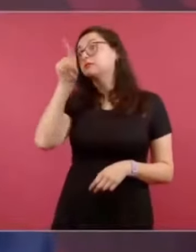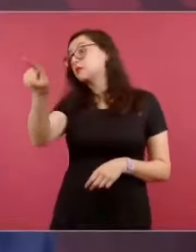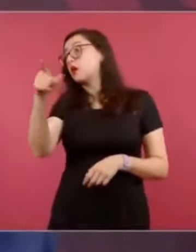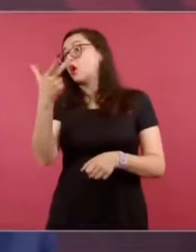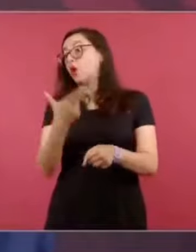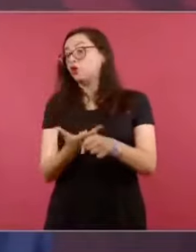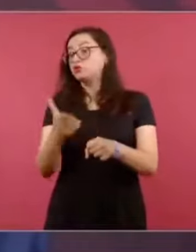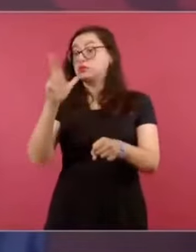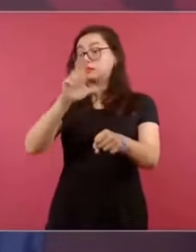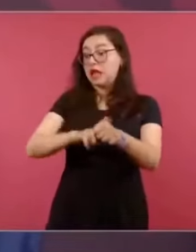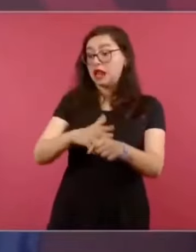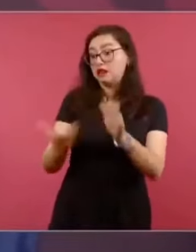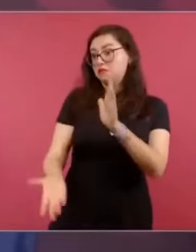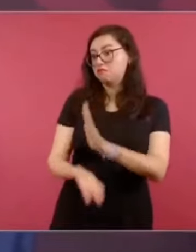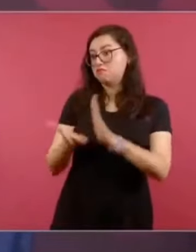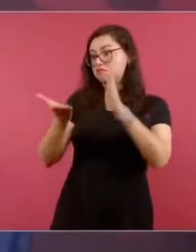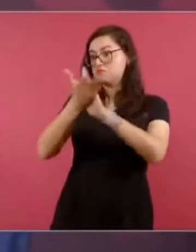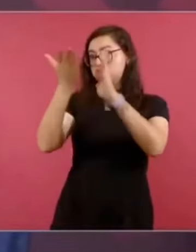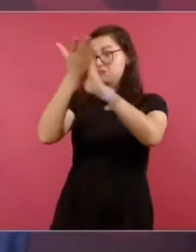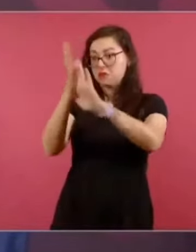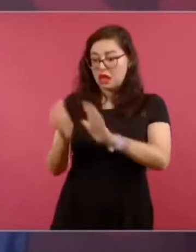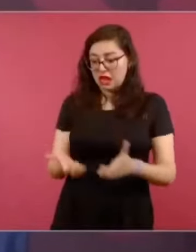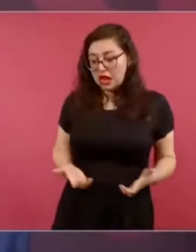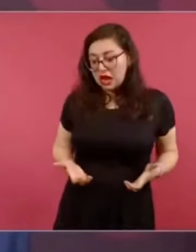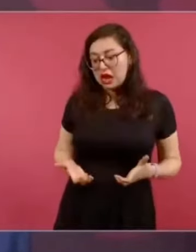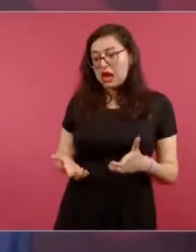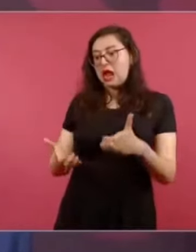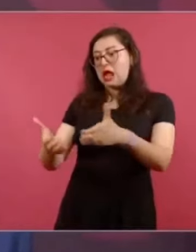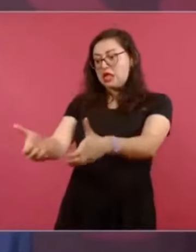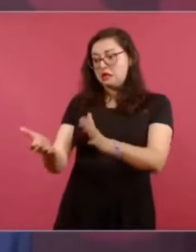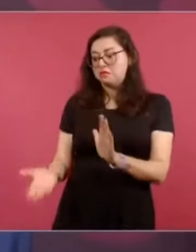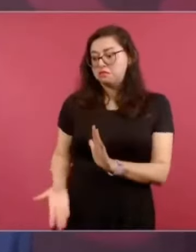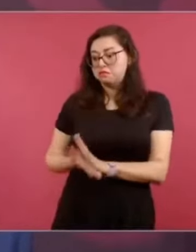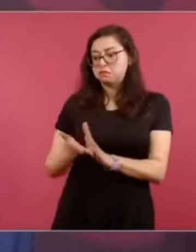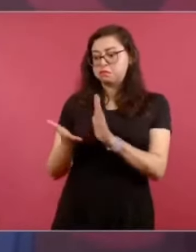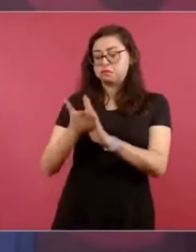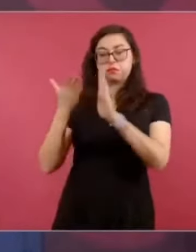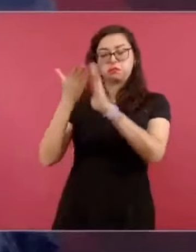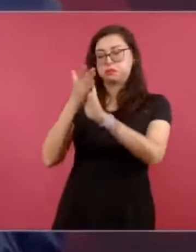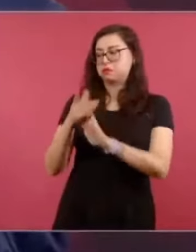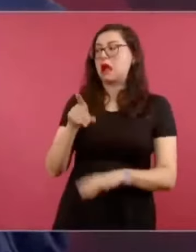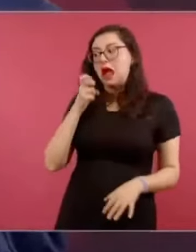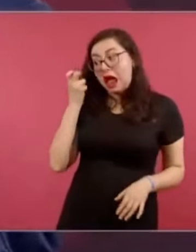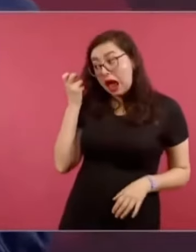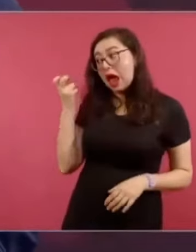y todo